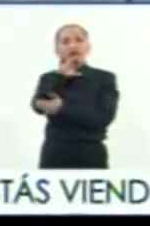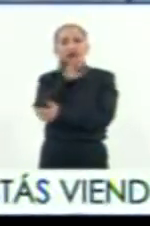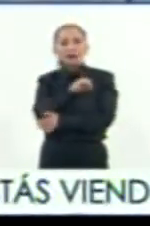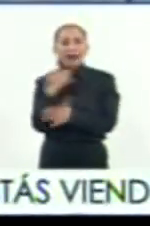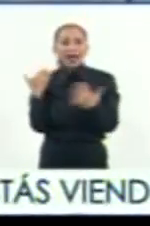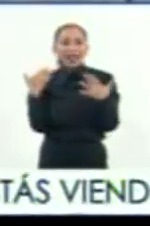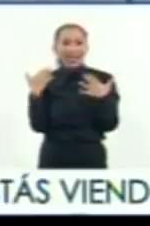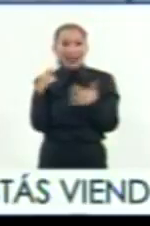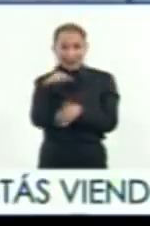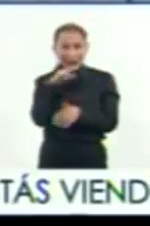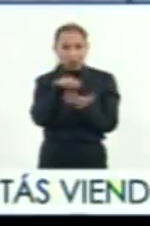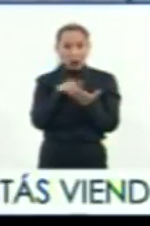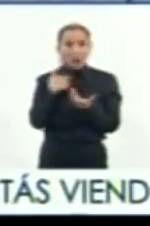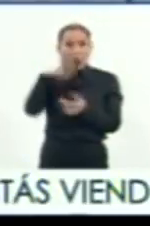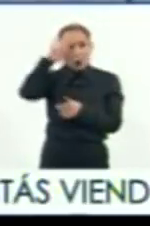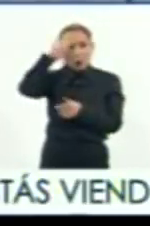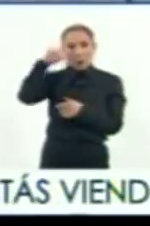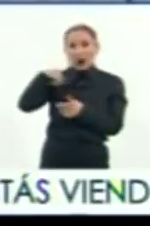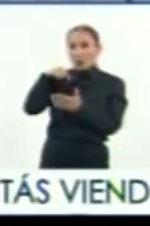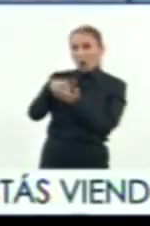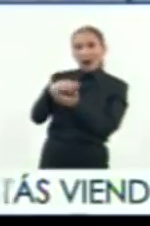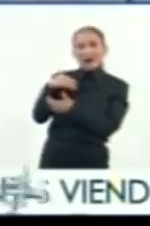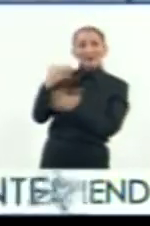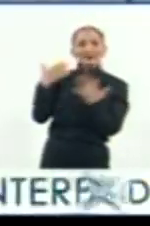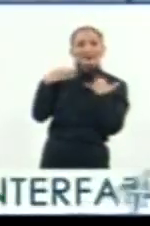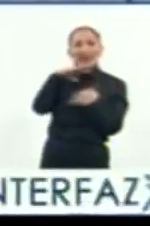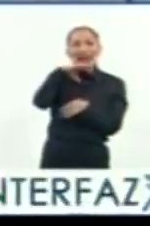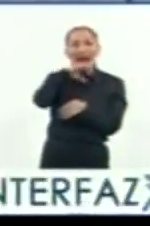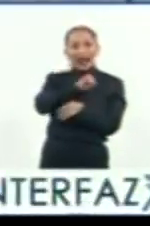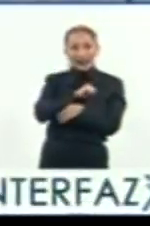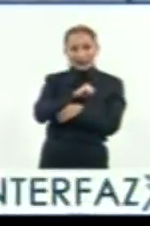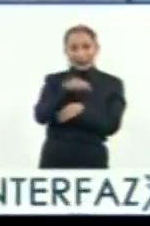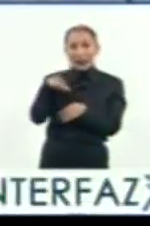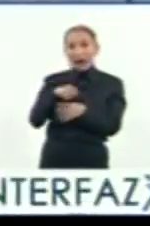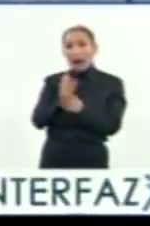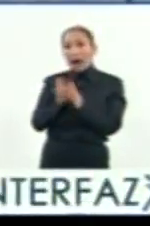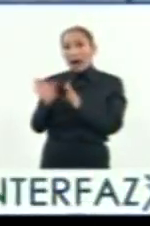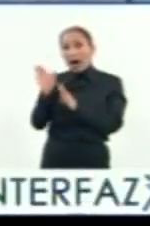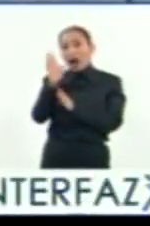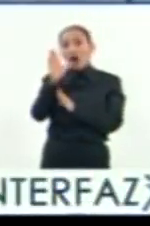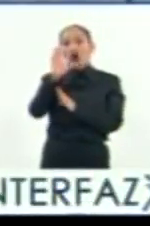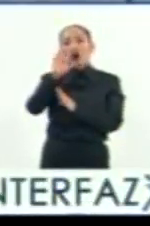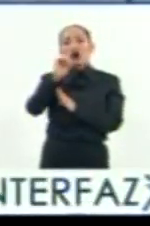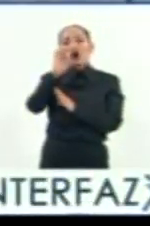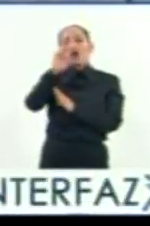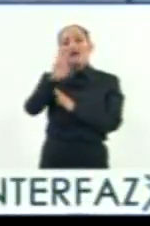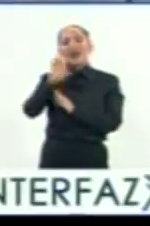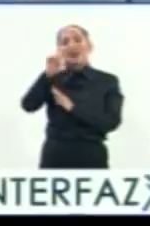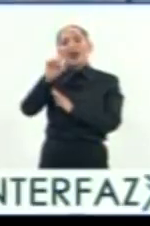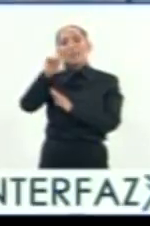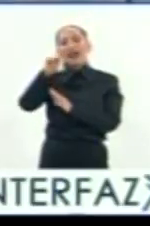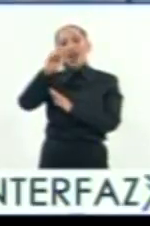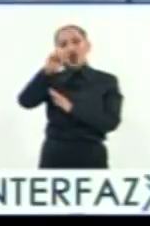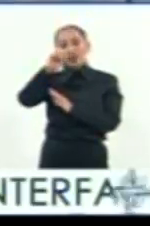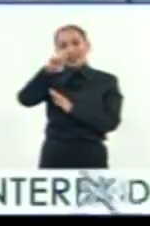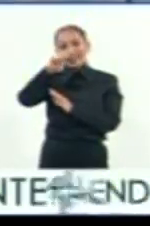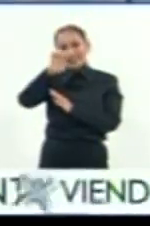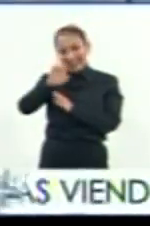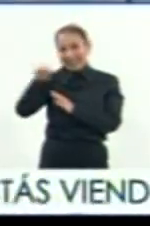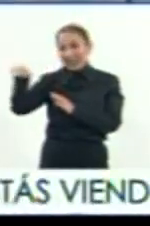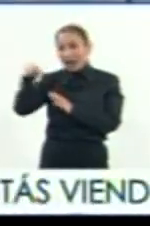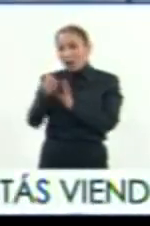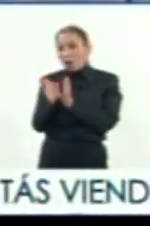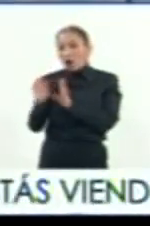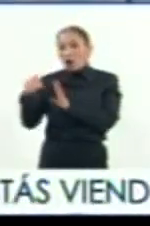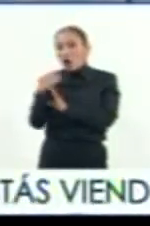sería para ellos, que es como Cuba, una parte tropical. Van a subir por atrás del cofre de Perote y van a llegar al altiplano